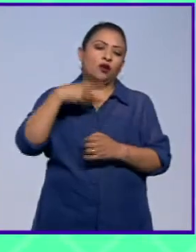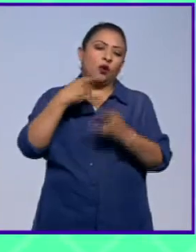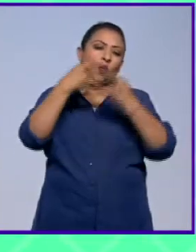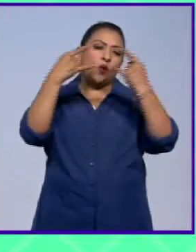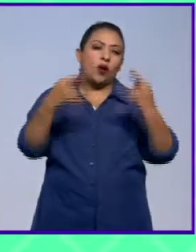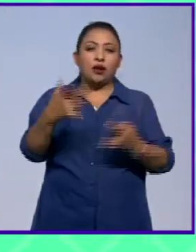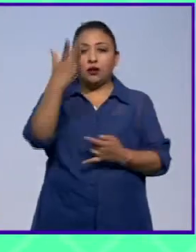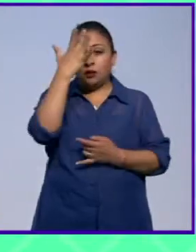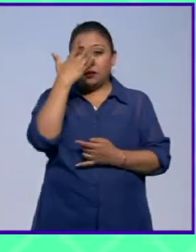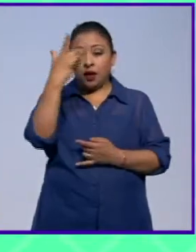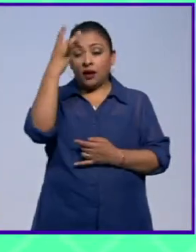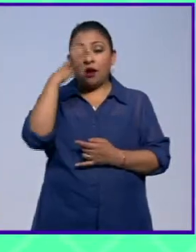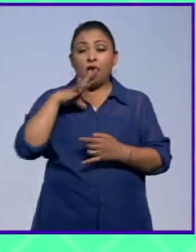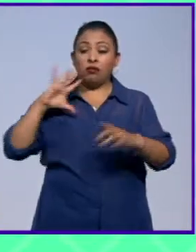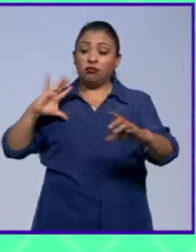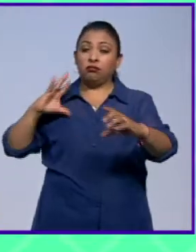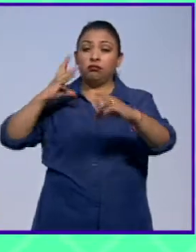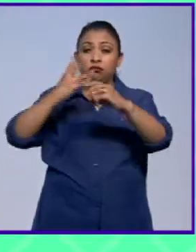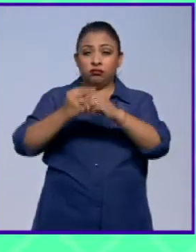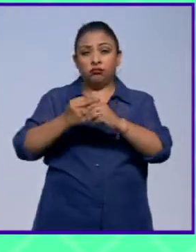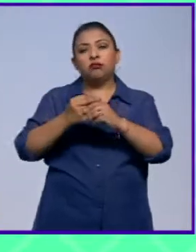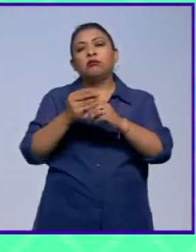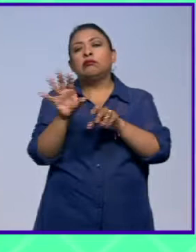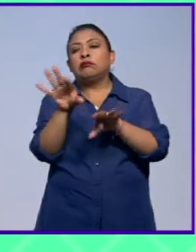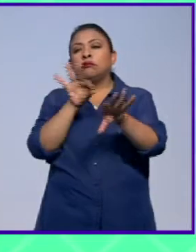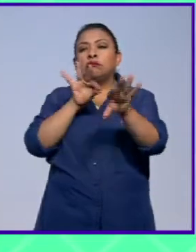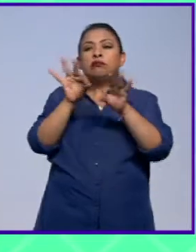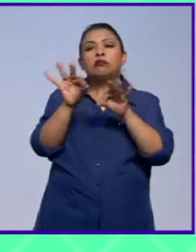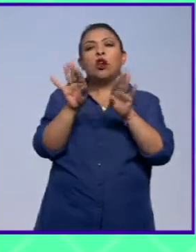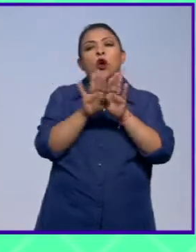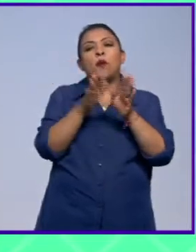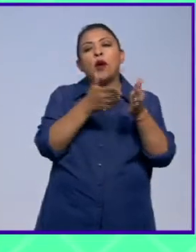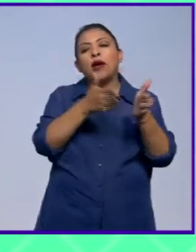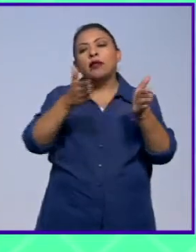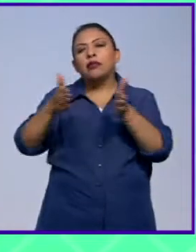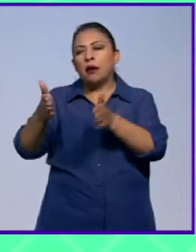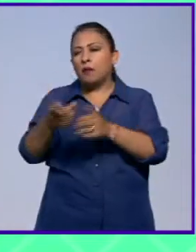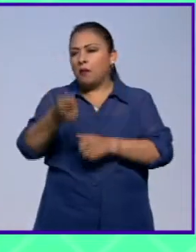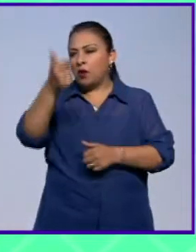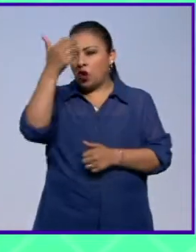Es una retrospectiva que representa alguna de sus facetas menos conocidas.